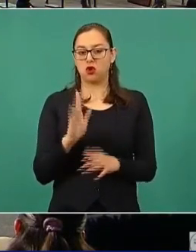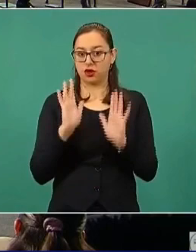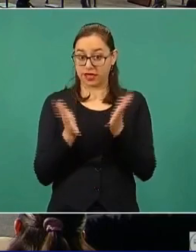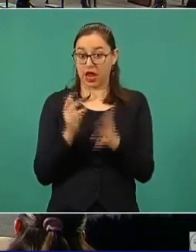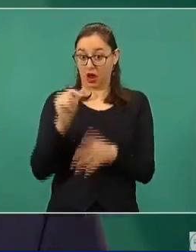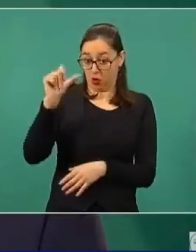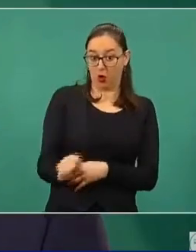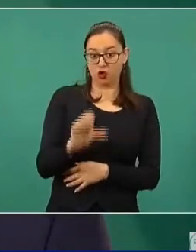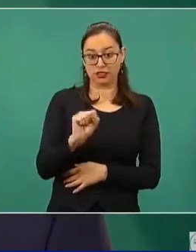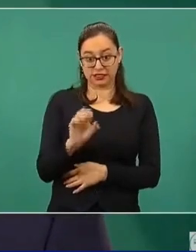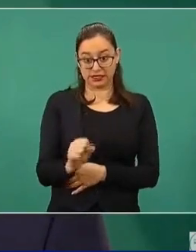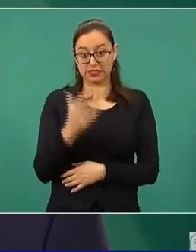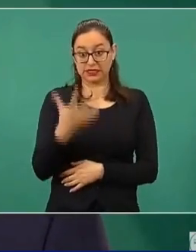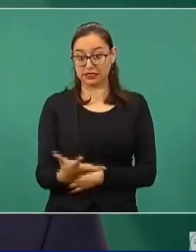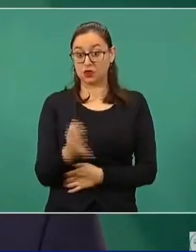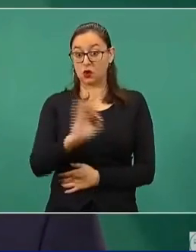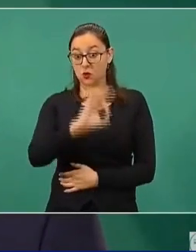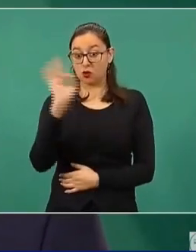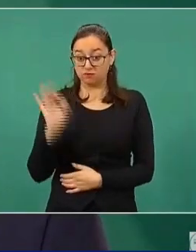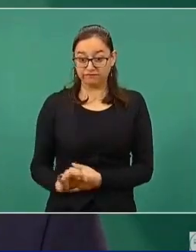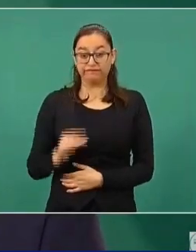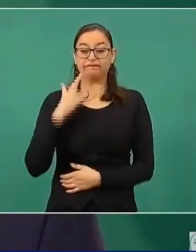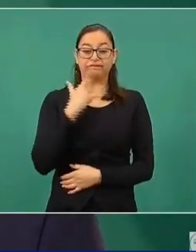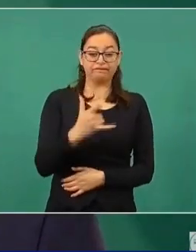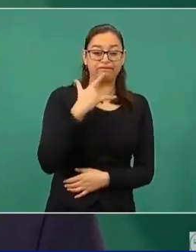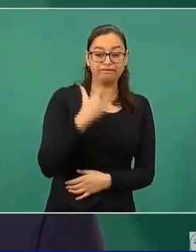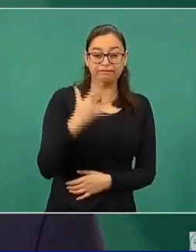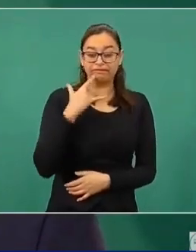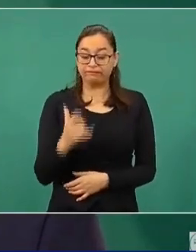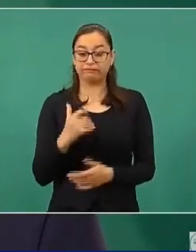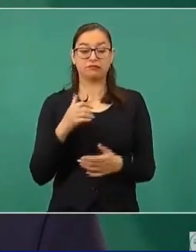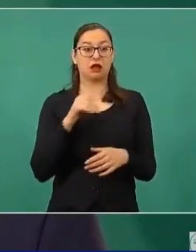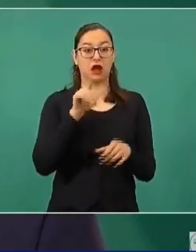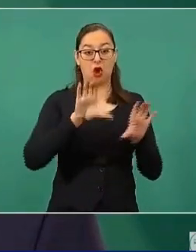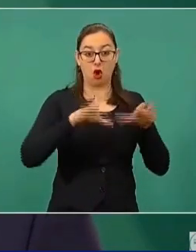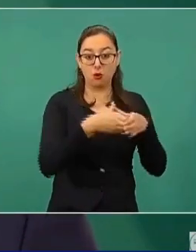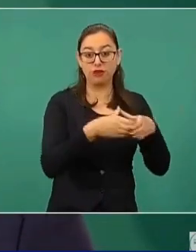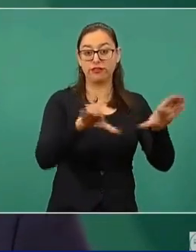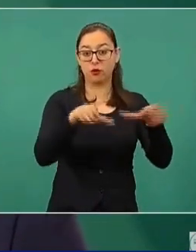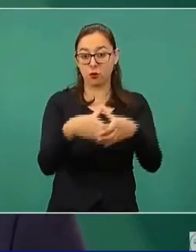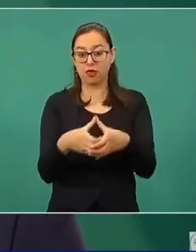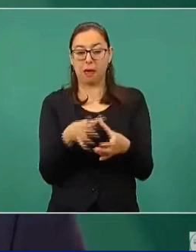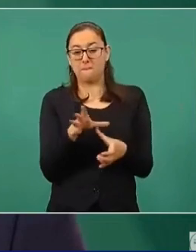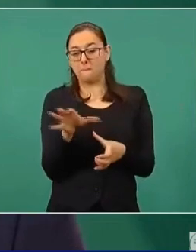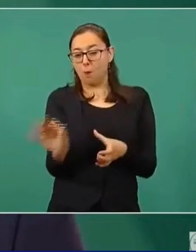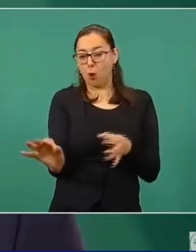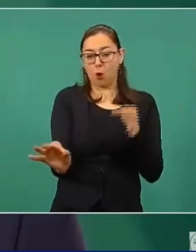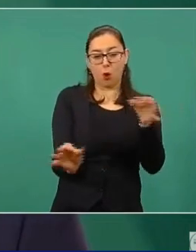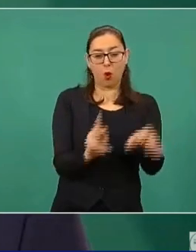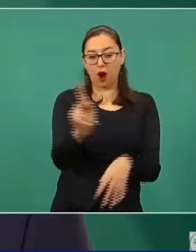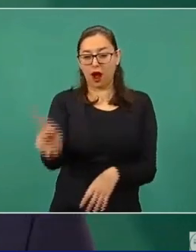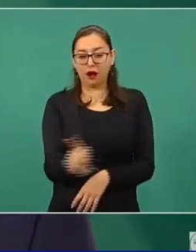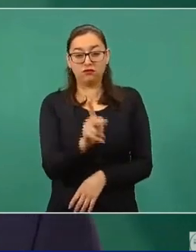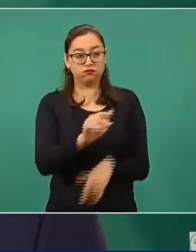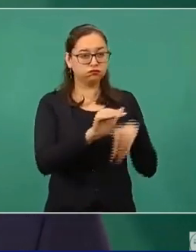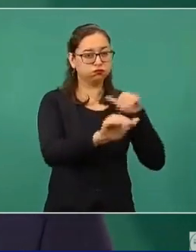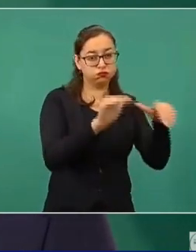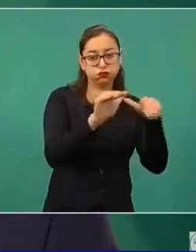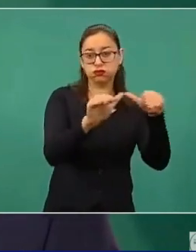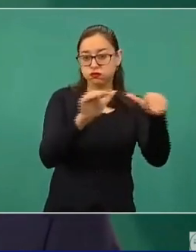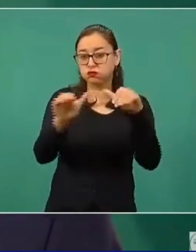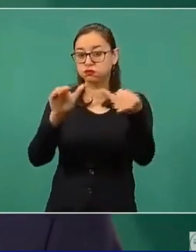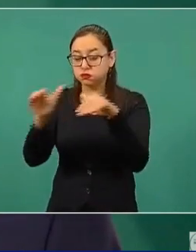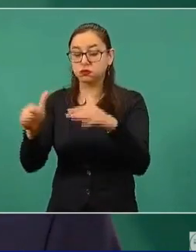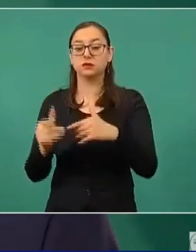minucioso de ir comunidad por comunidad ofreciendo la vacuna a cada rincón del país. Lo estamos haciendo para todo el país, pero